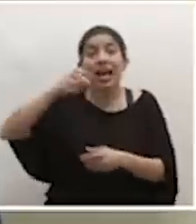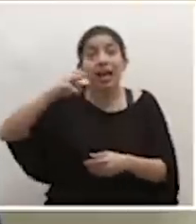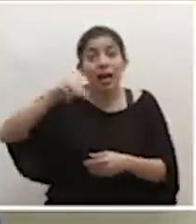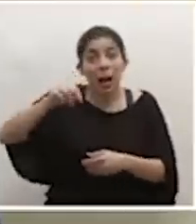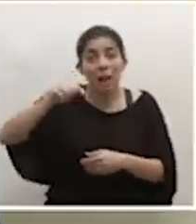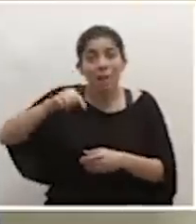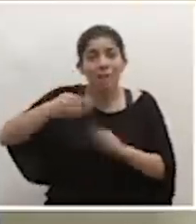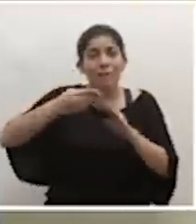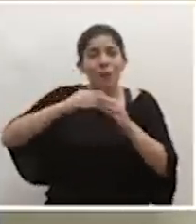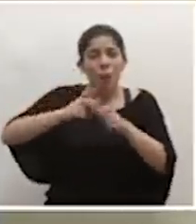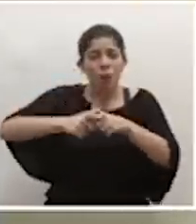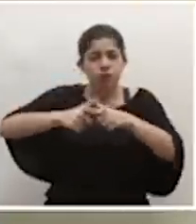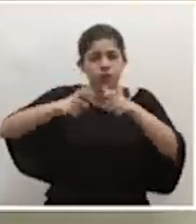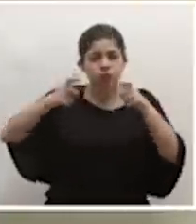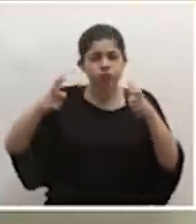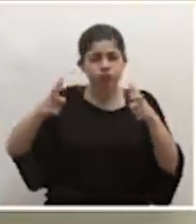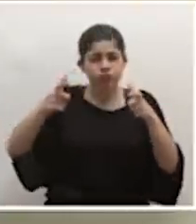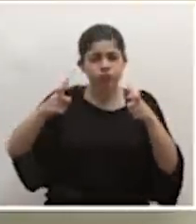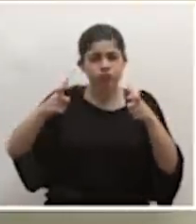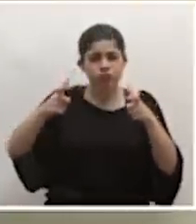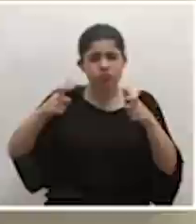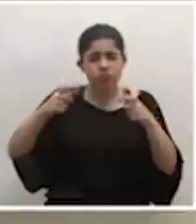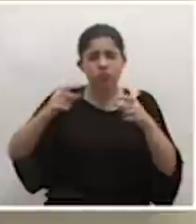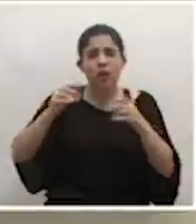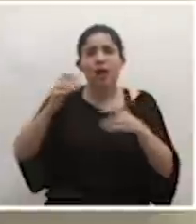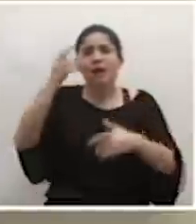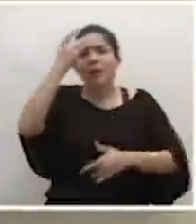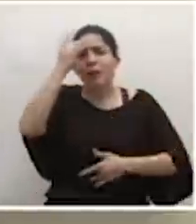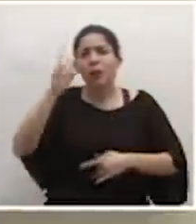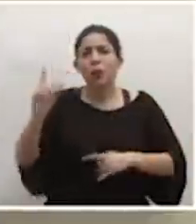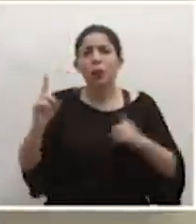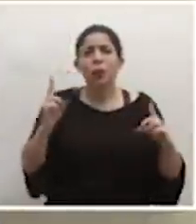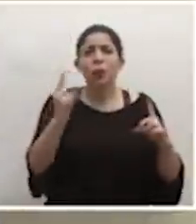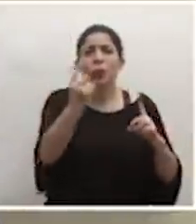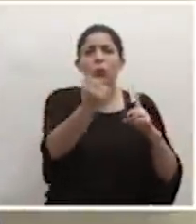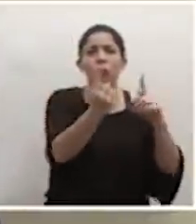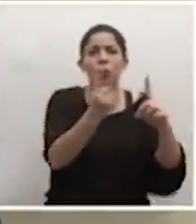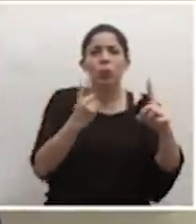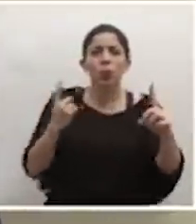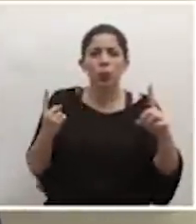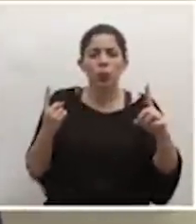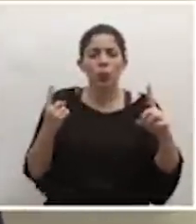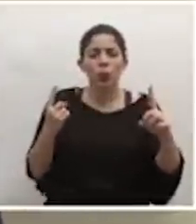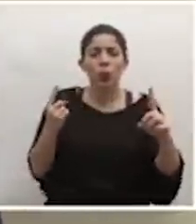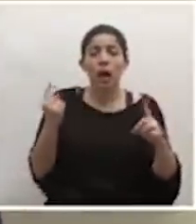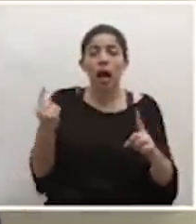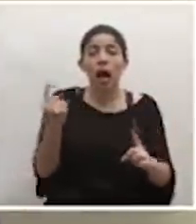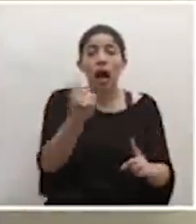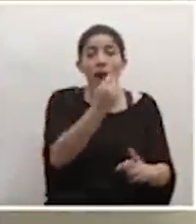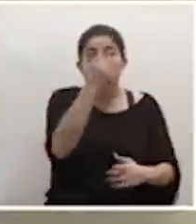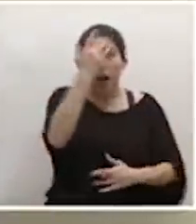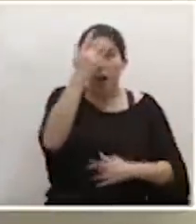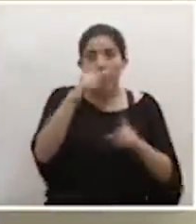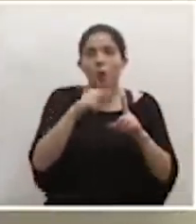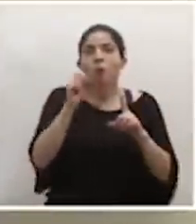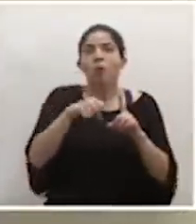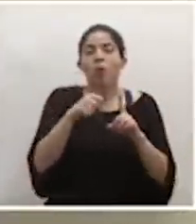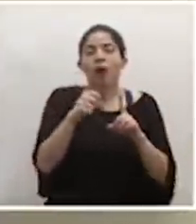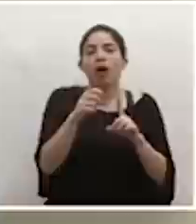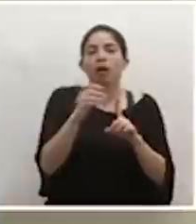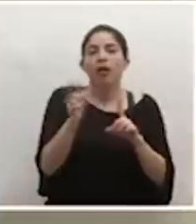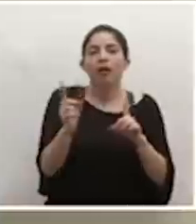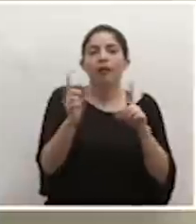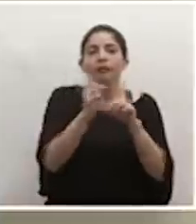que tienen más densidad poblacional que estaban de forma dispersa. Recordemos que cada caso puede generar contactos cercanos